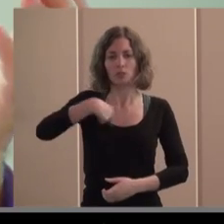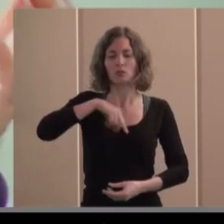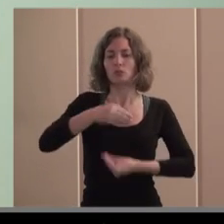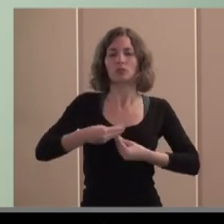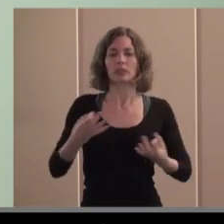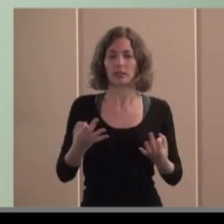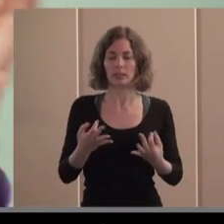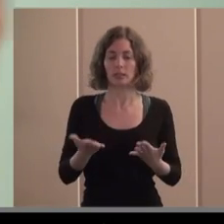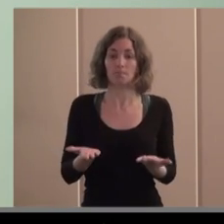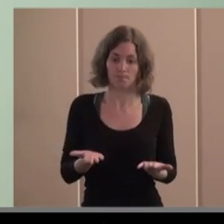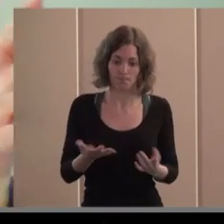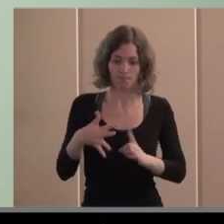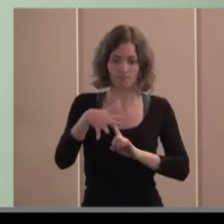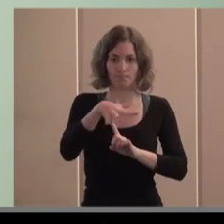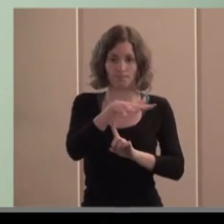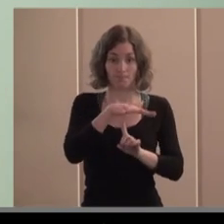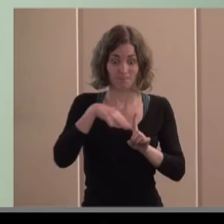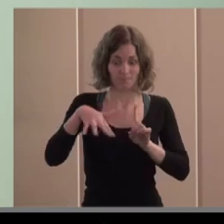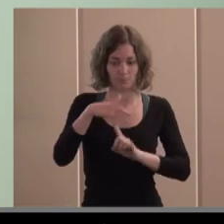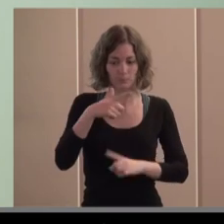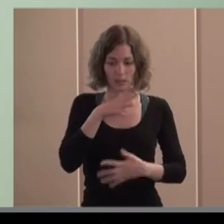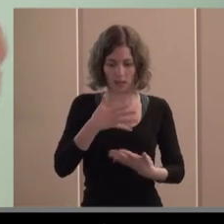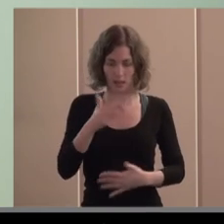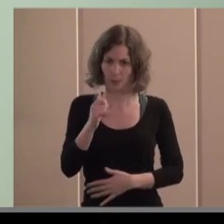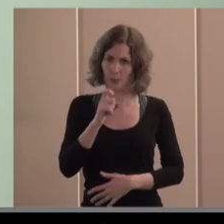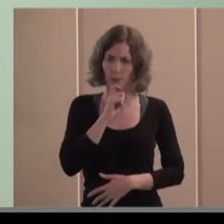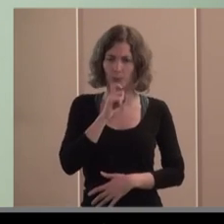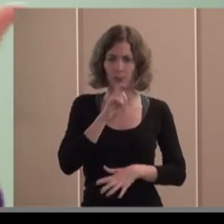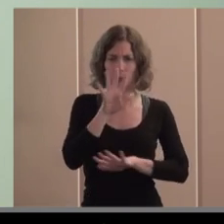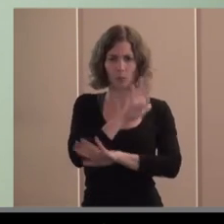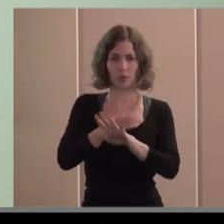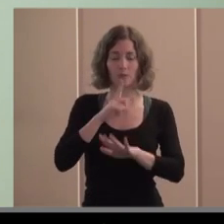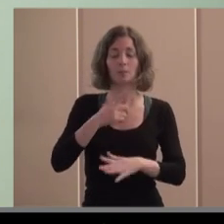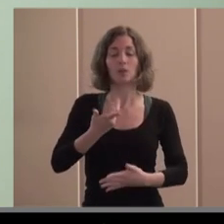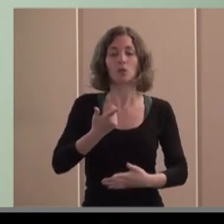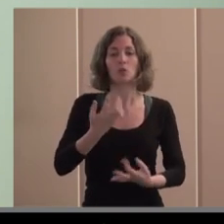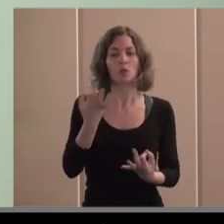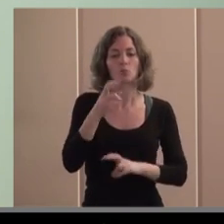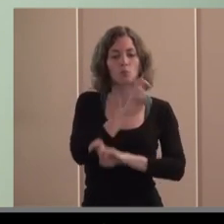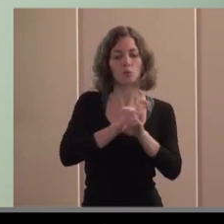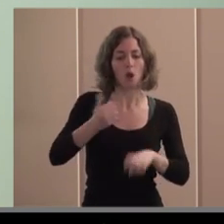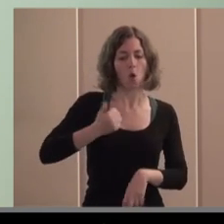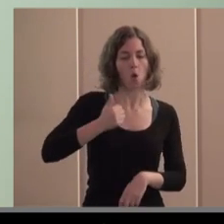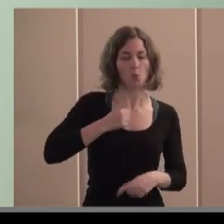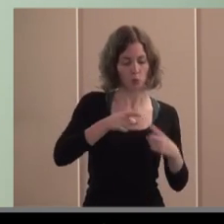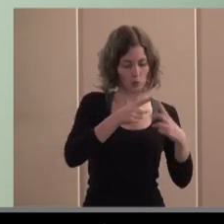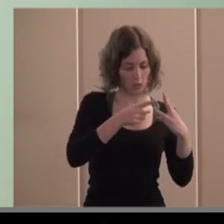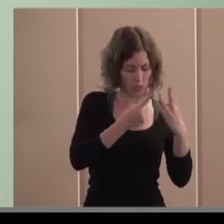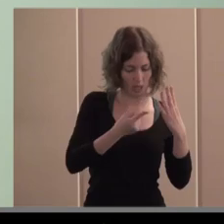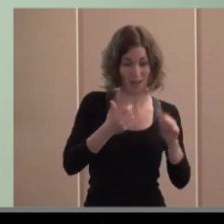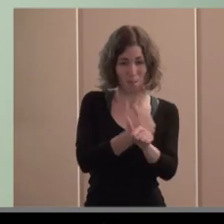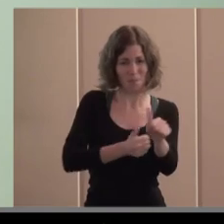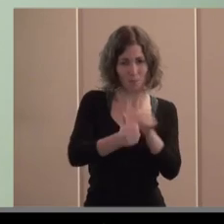este escenario complejo que se nos plantea lo que nos debe de ayudar es a identificar las oportunidades a centrar nuestras prioridades